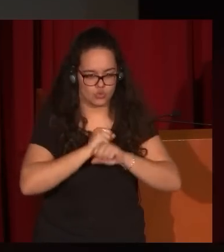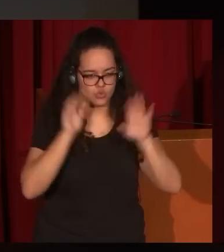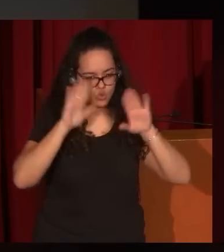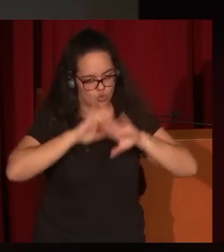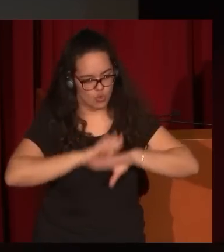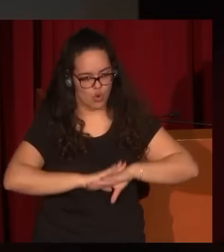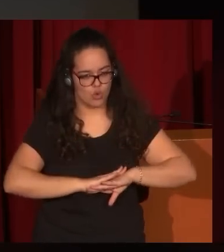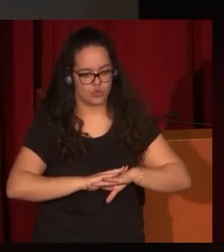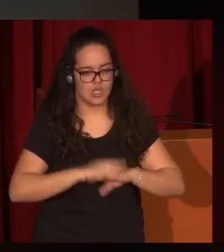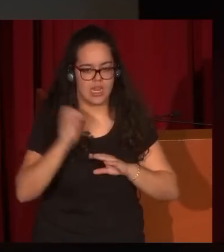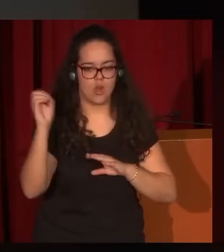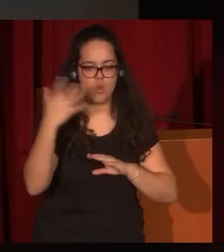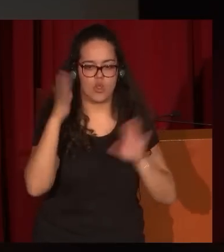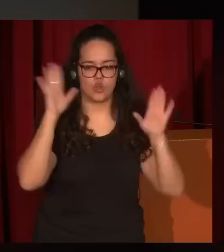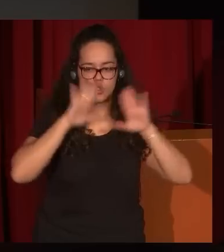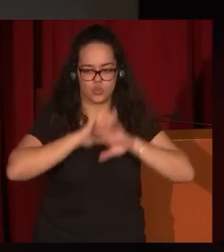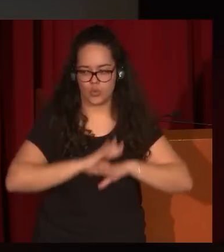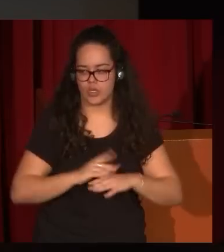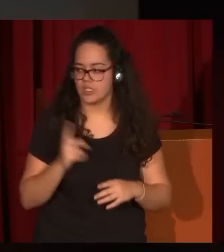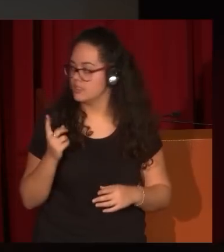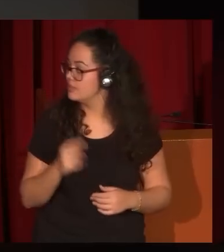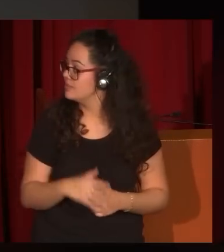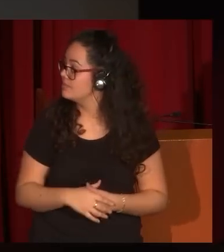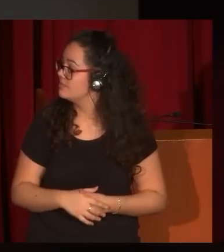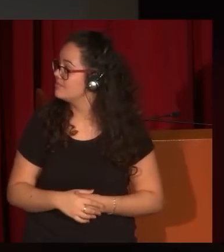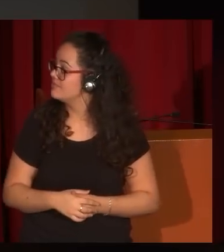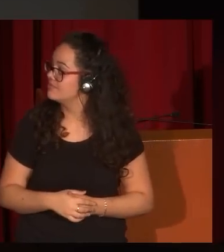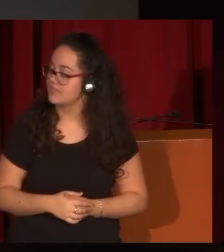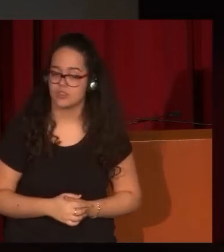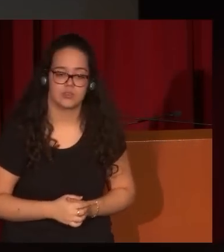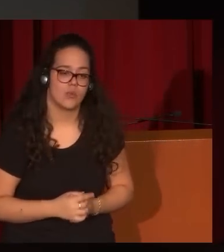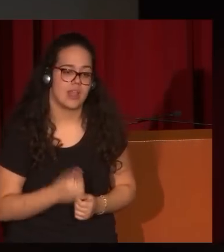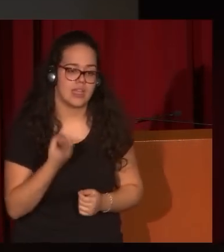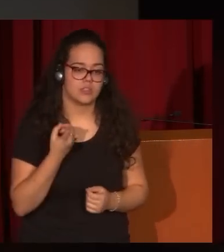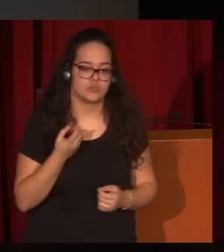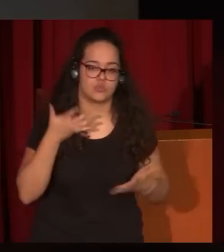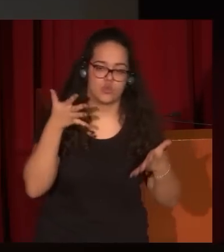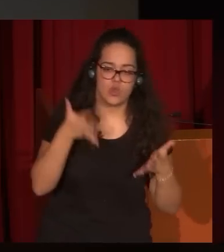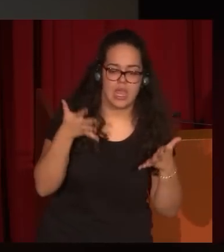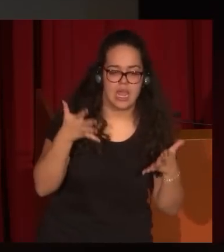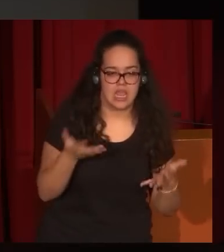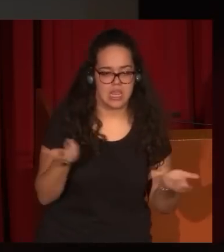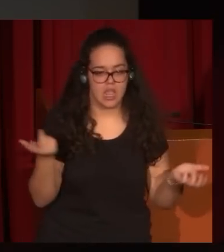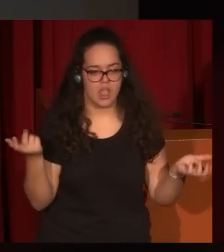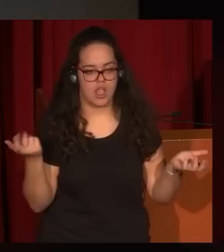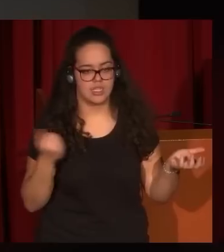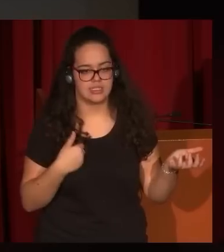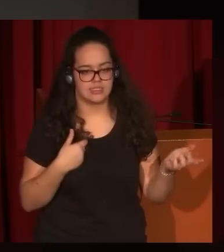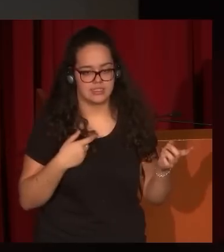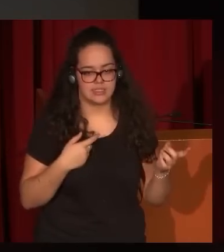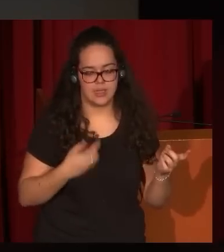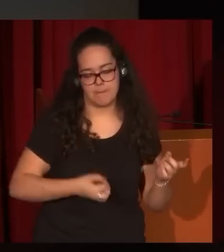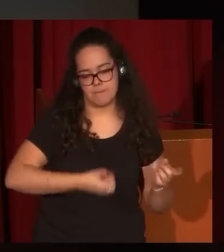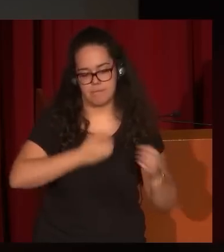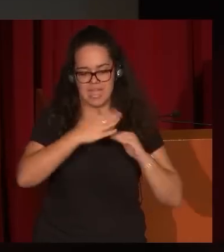la luz nocturna, es una de las sugerencias, digamos, más intensas y más bellas del paisaje